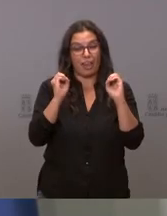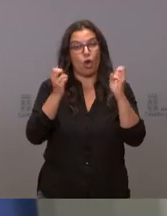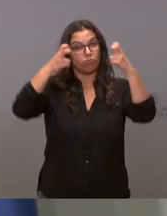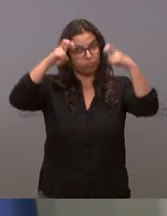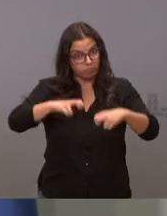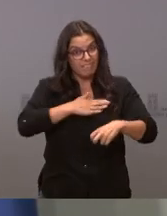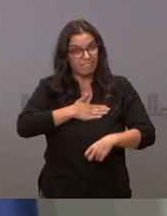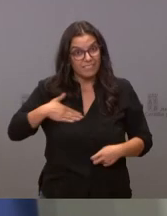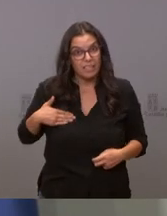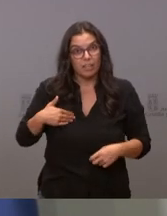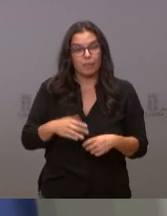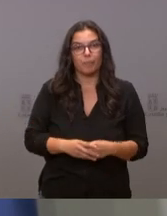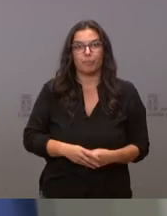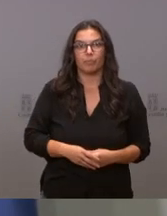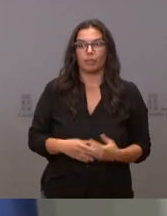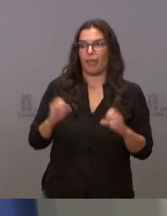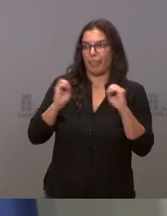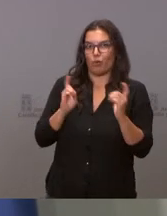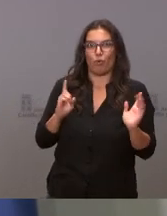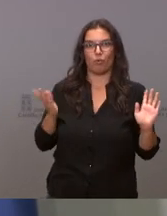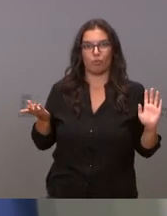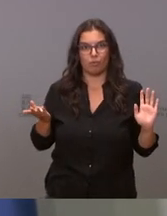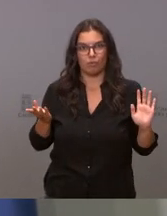estamos no hombre como vamos a partir de cero